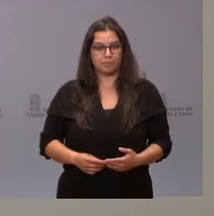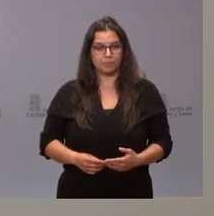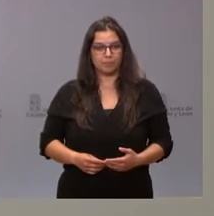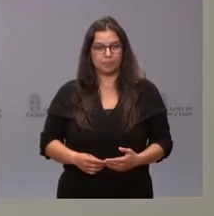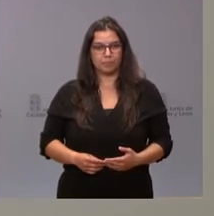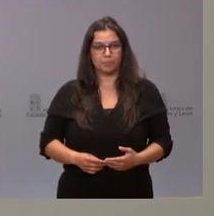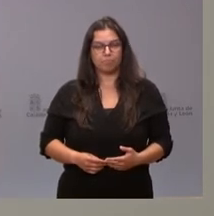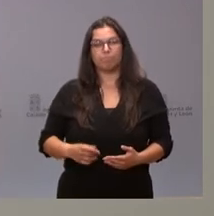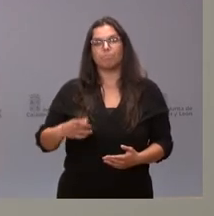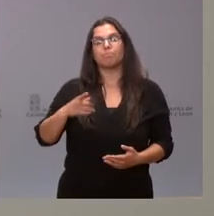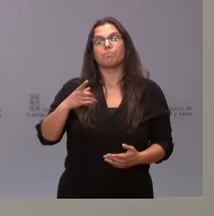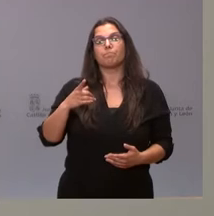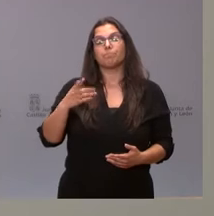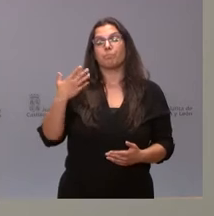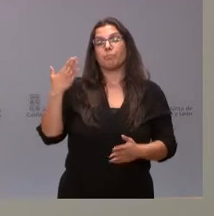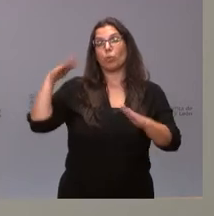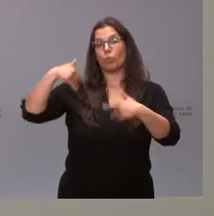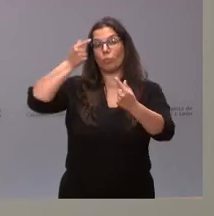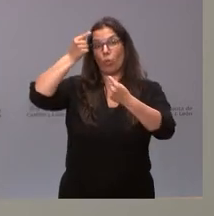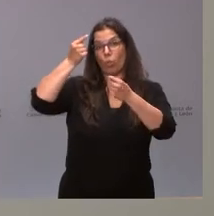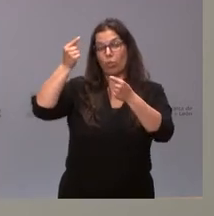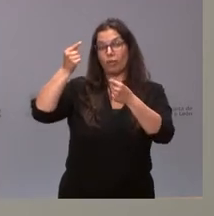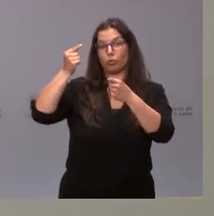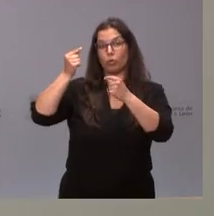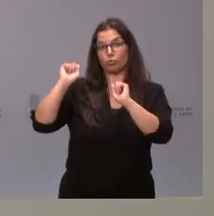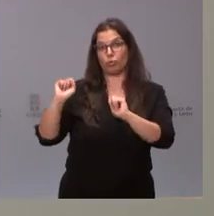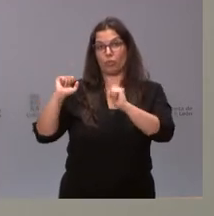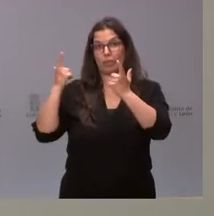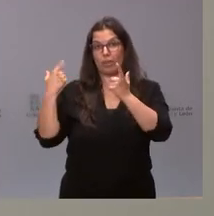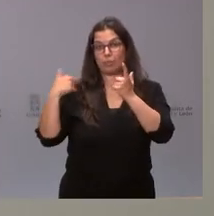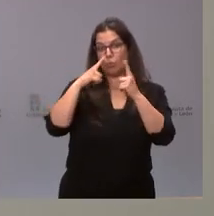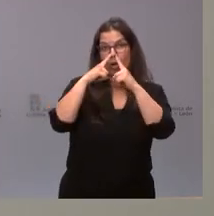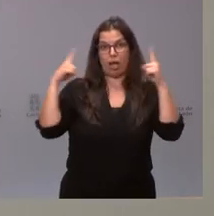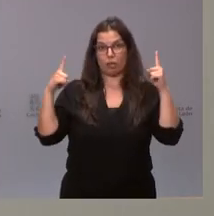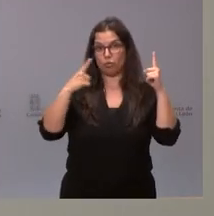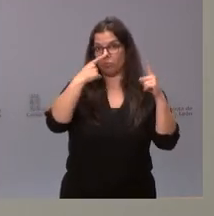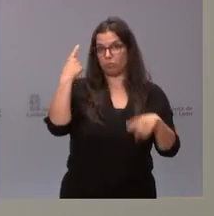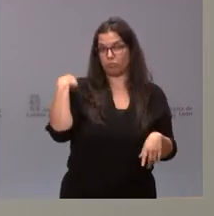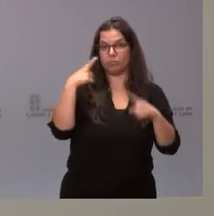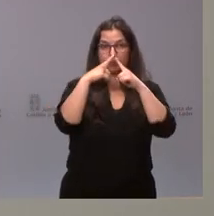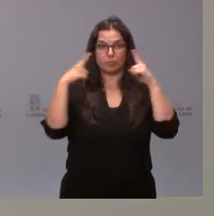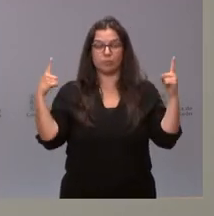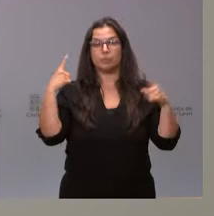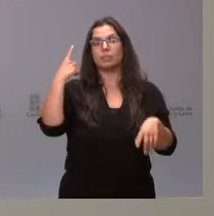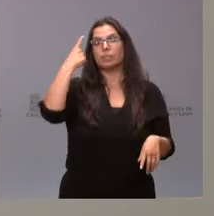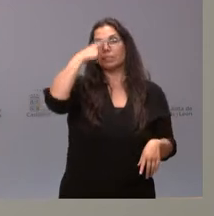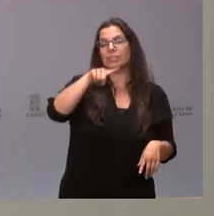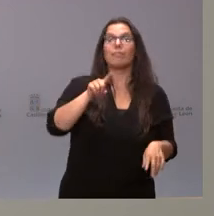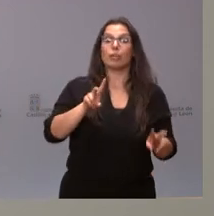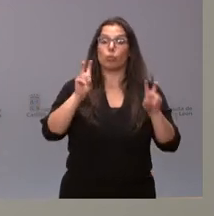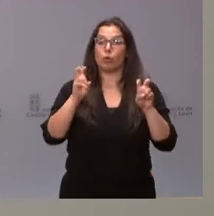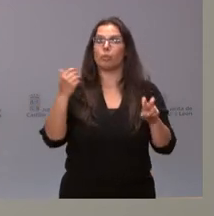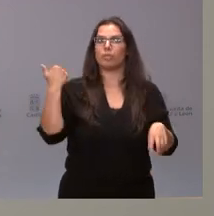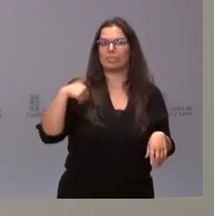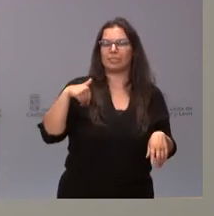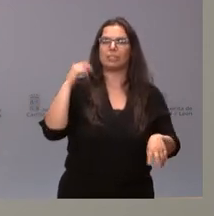Estamos hablando de los últimos datos disponibles de la última anualidad. Saben ustedes que la nueva RIS-3 ya se ha aprobado,